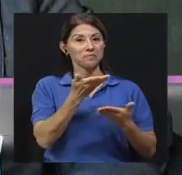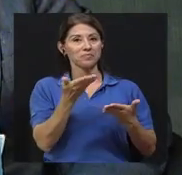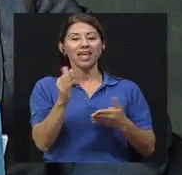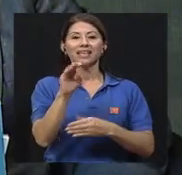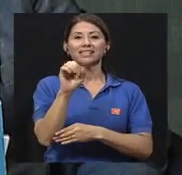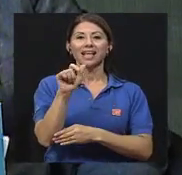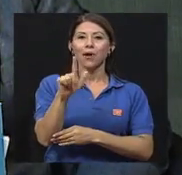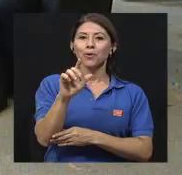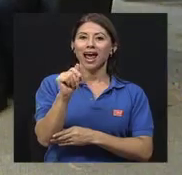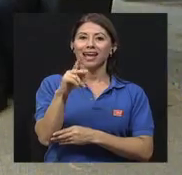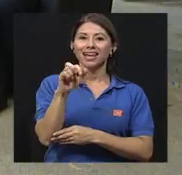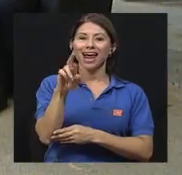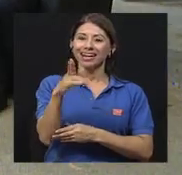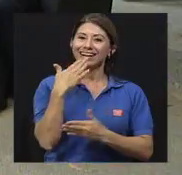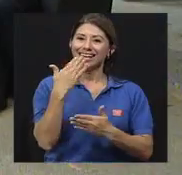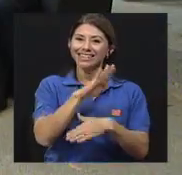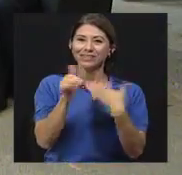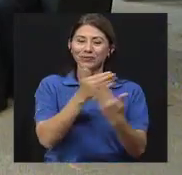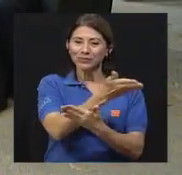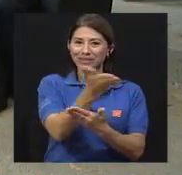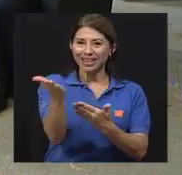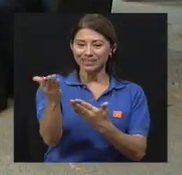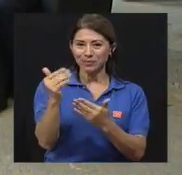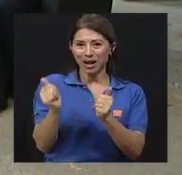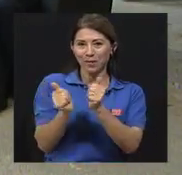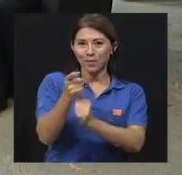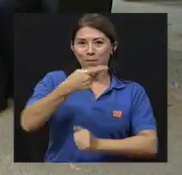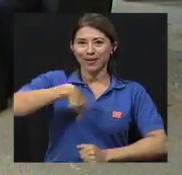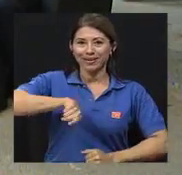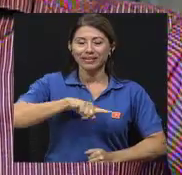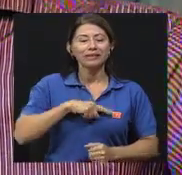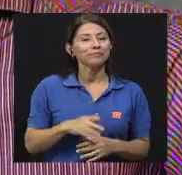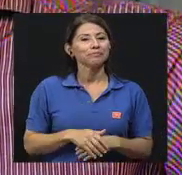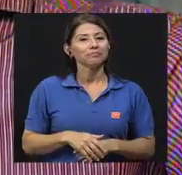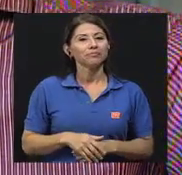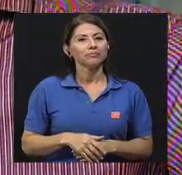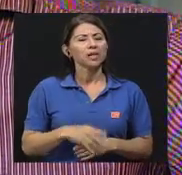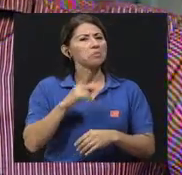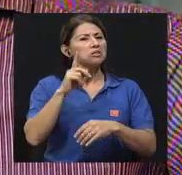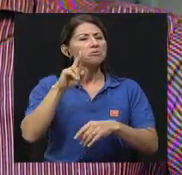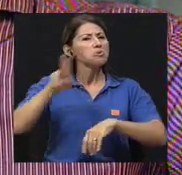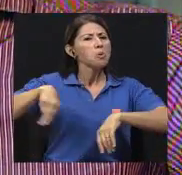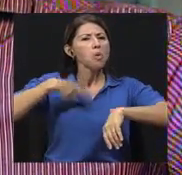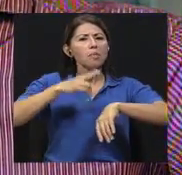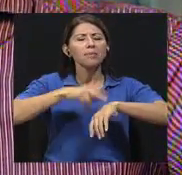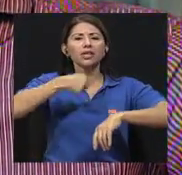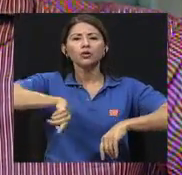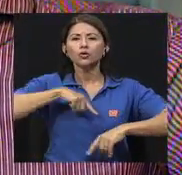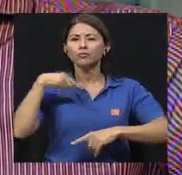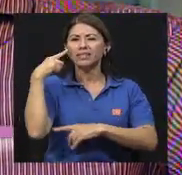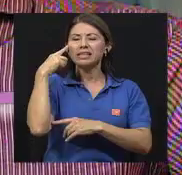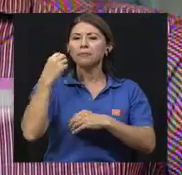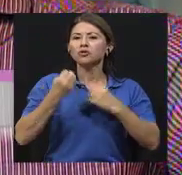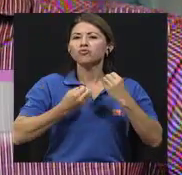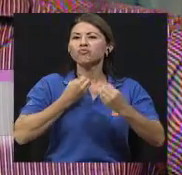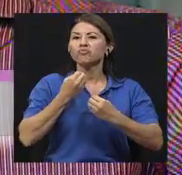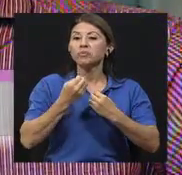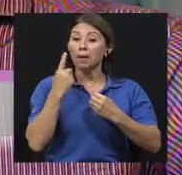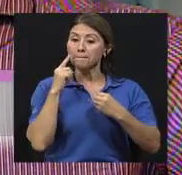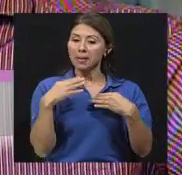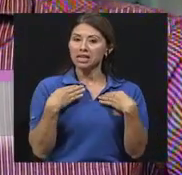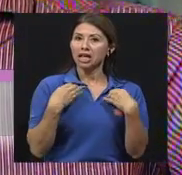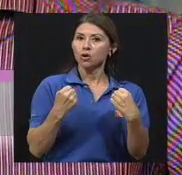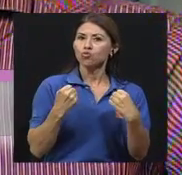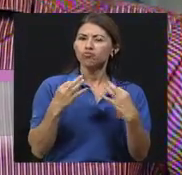Aguilar. Muchísimas gracias a todos por acompañarnos. Normalmente cuando pensamos en actividades para mantener